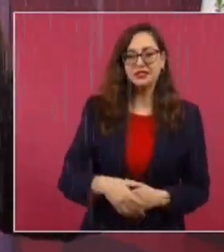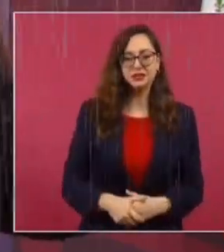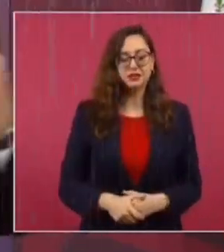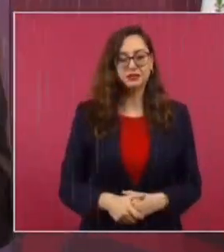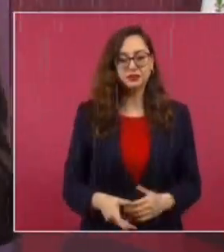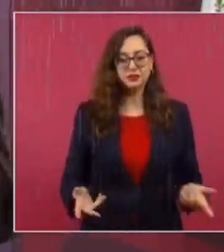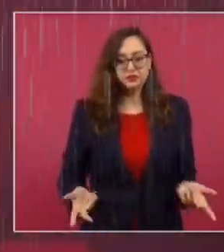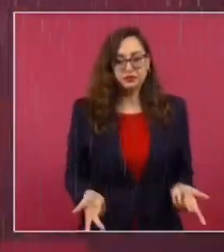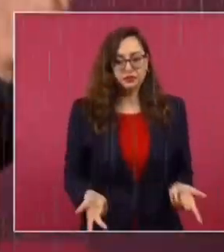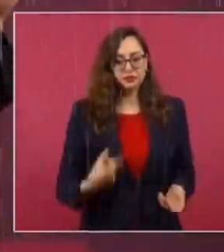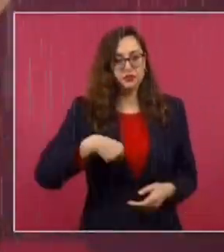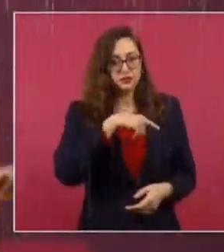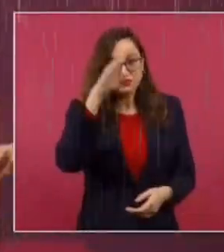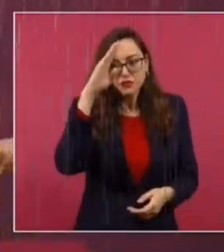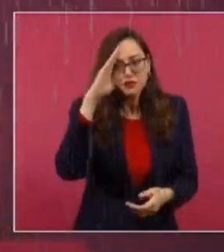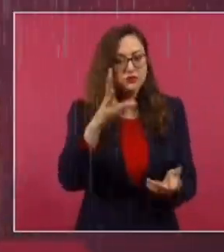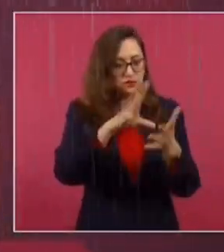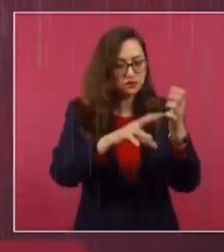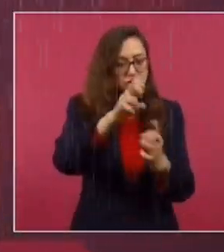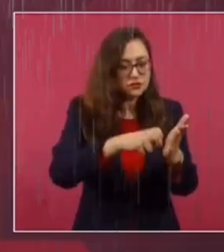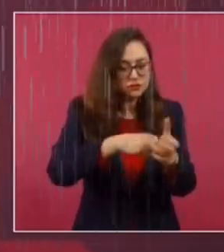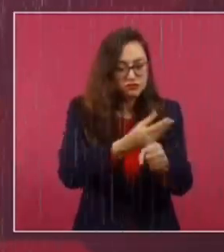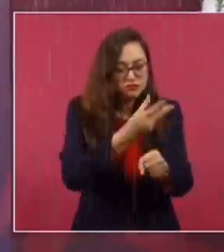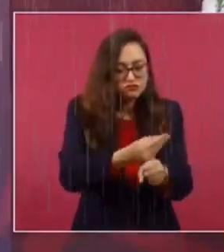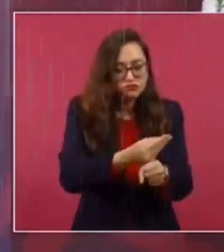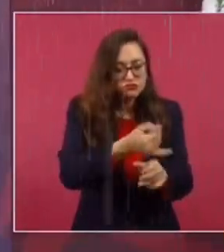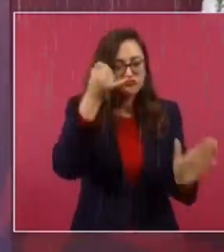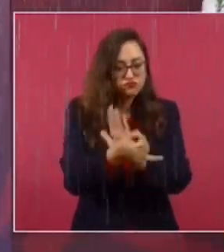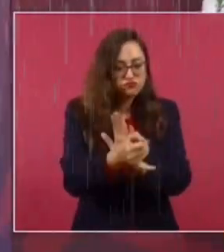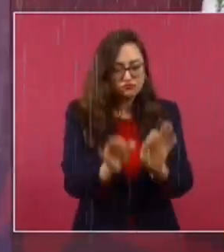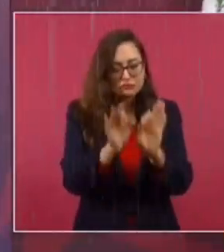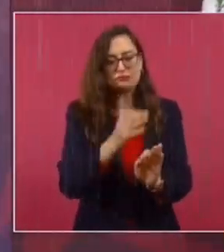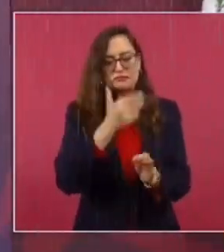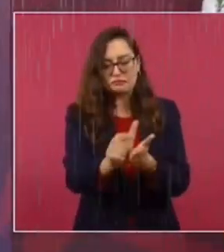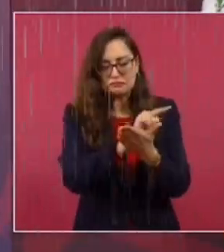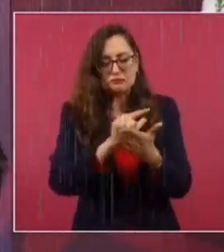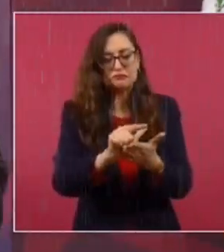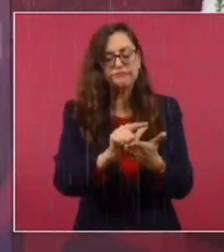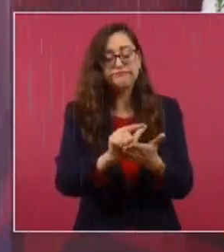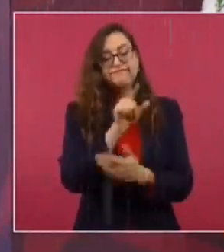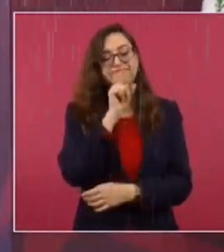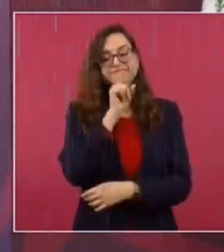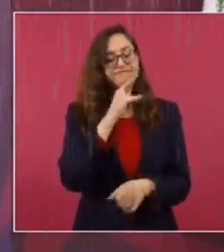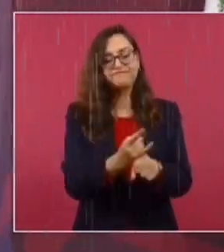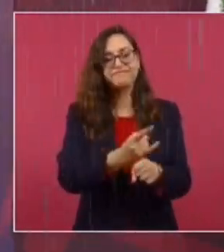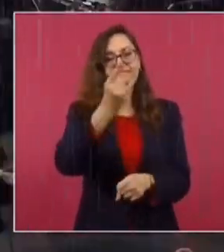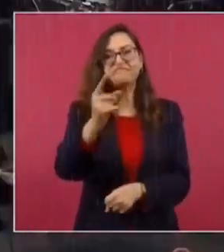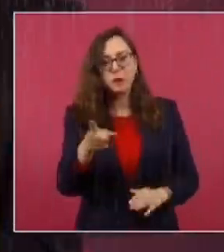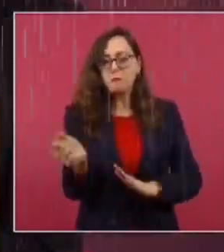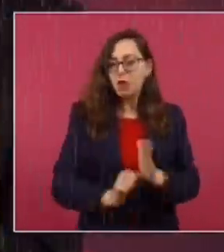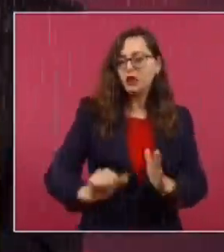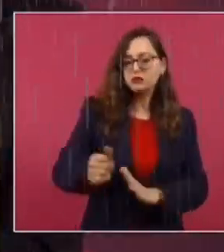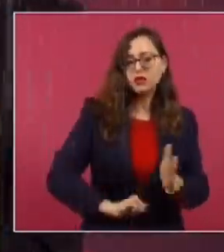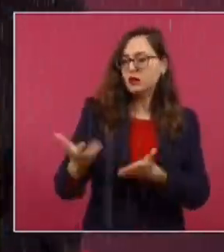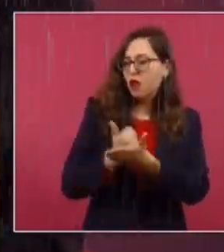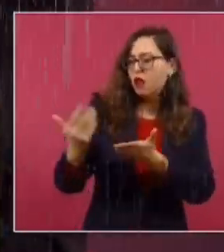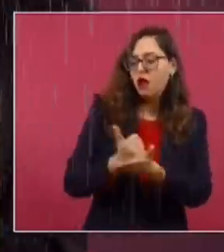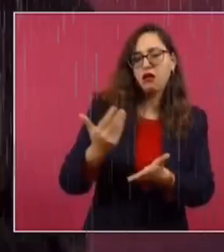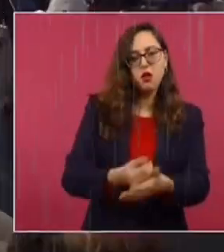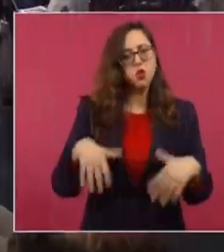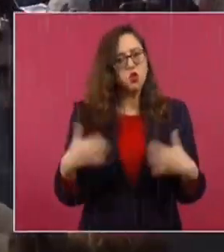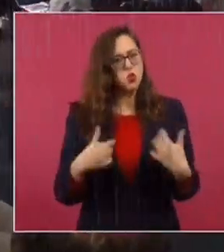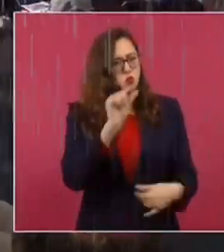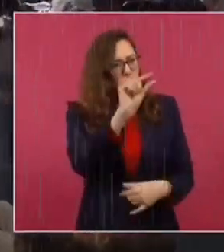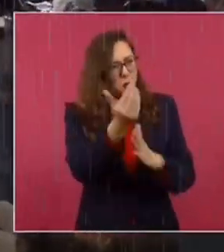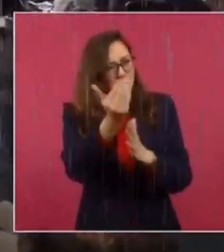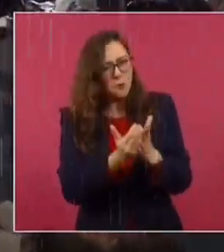con la suya. Ya no se pudo hacer una reforma electoral de fondo para afianzar la democracia. Pero en el